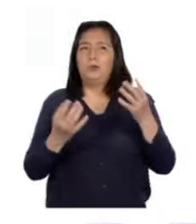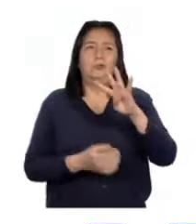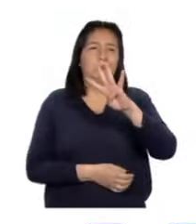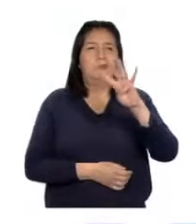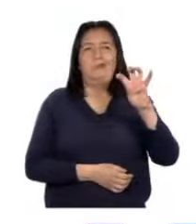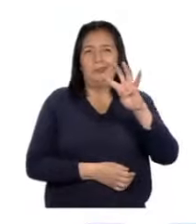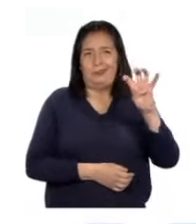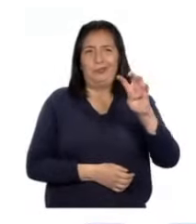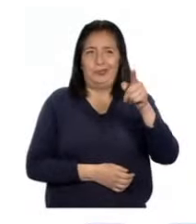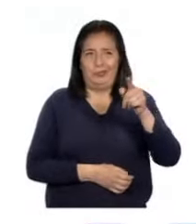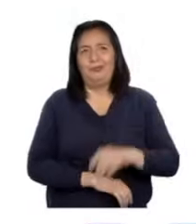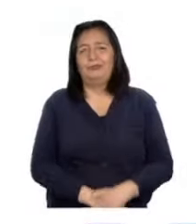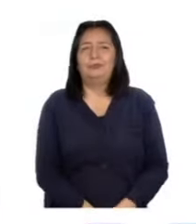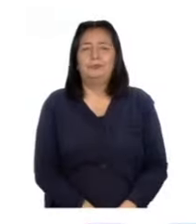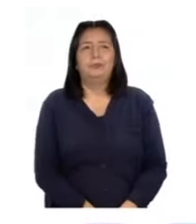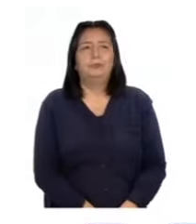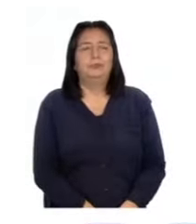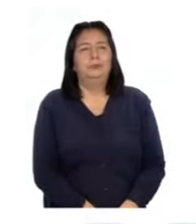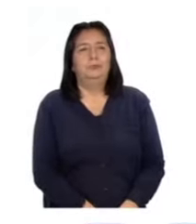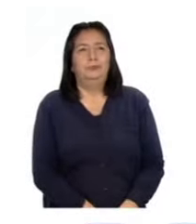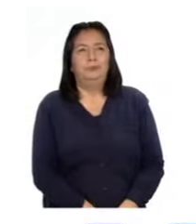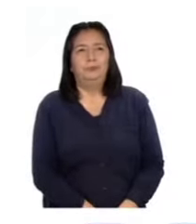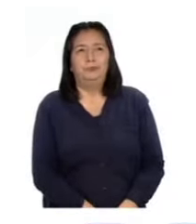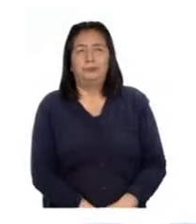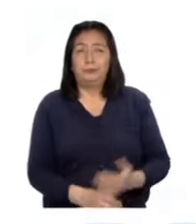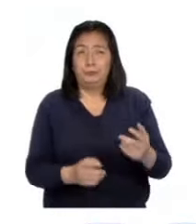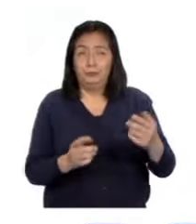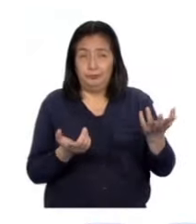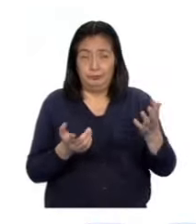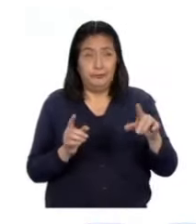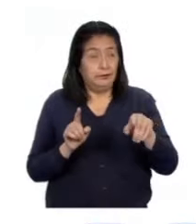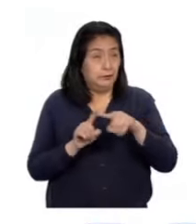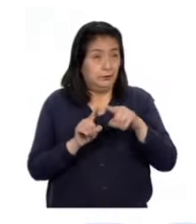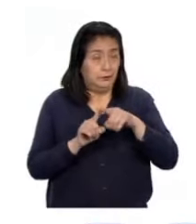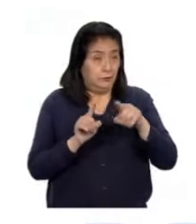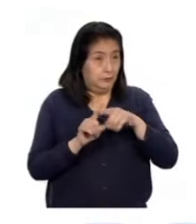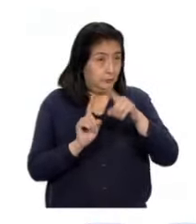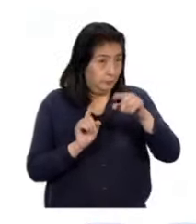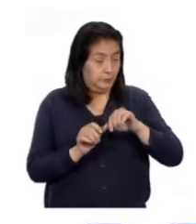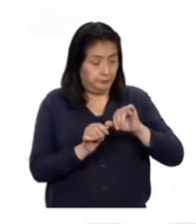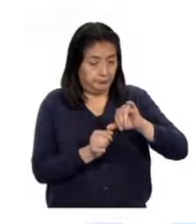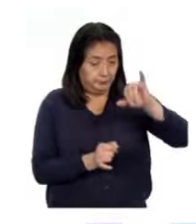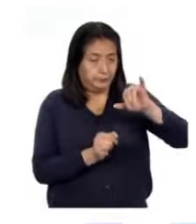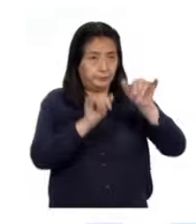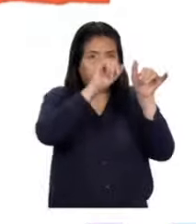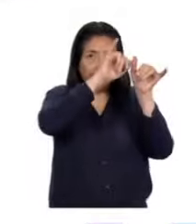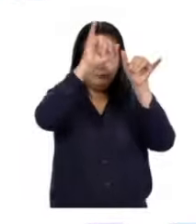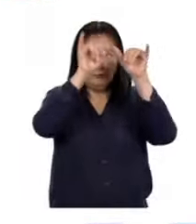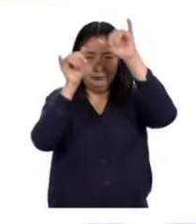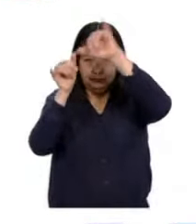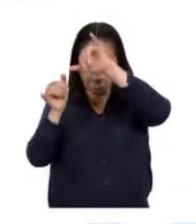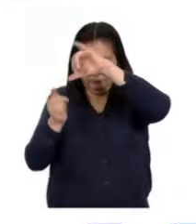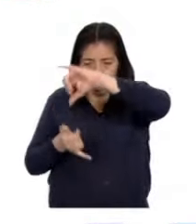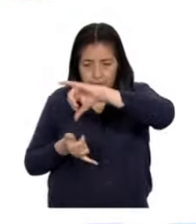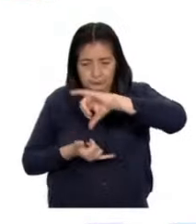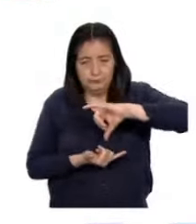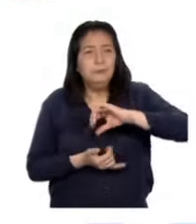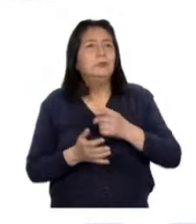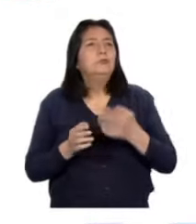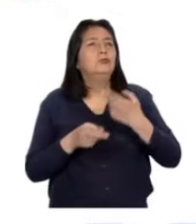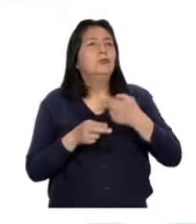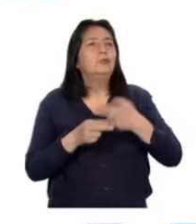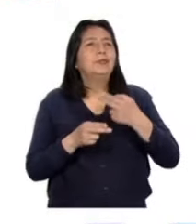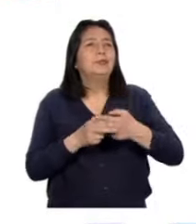400 centímetros. A la suma de las longitudes de los lados de una figura se le denomina perímetro.